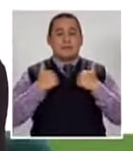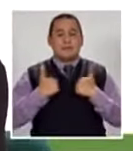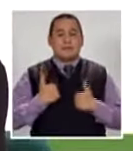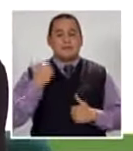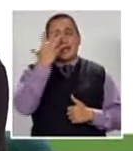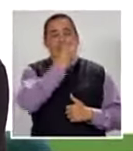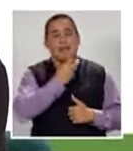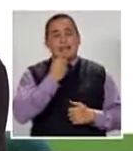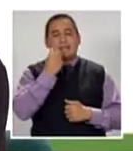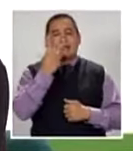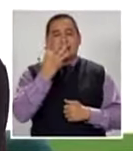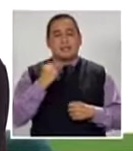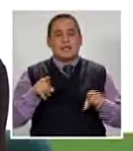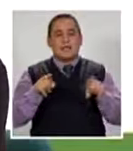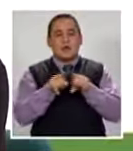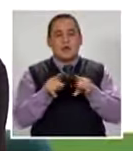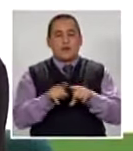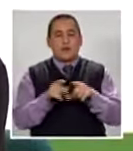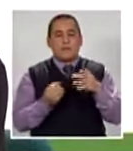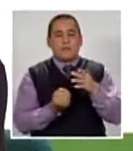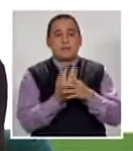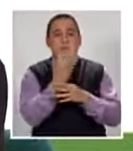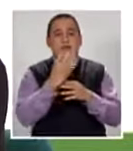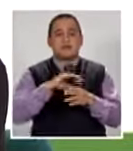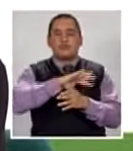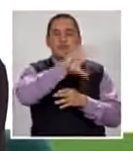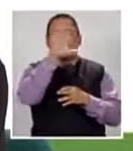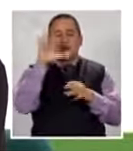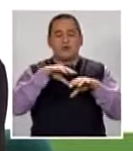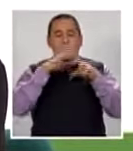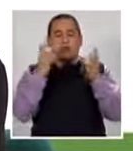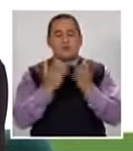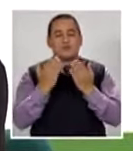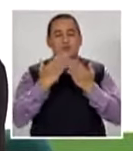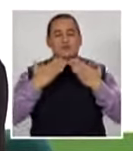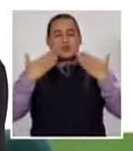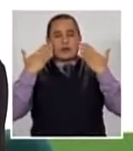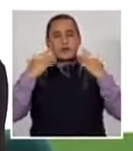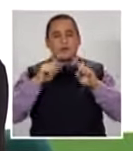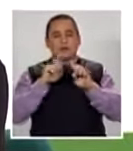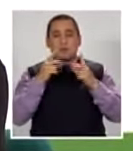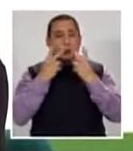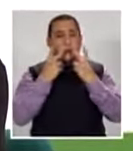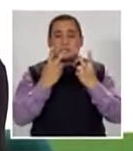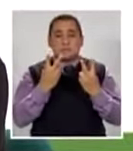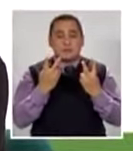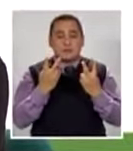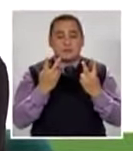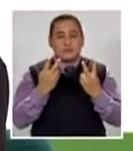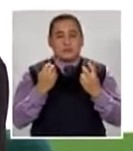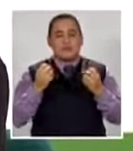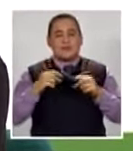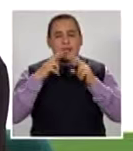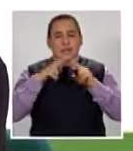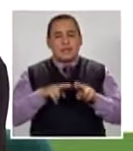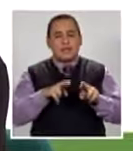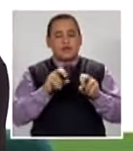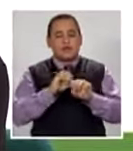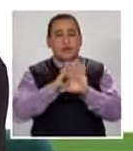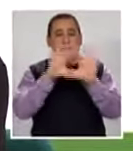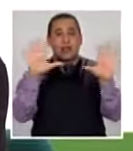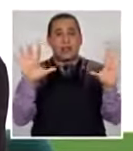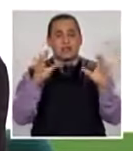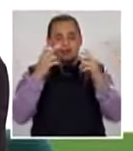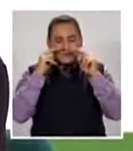Tan linda Como la primavera Todo el mundo Sonríe por ti Sin haberte visto Ríos claros